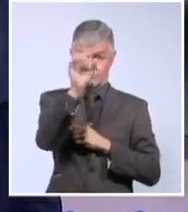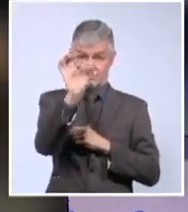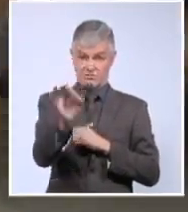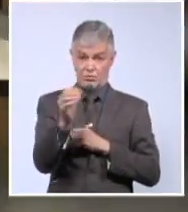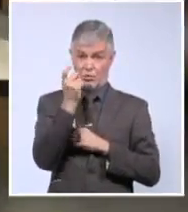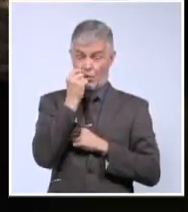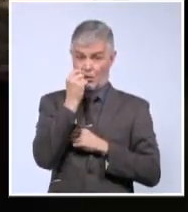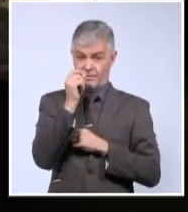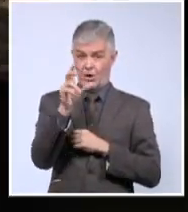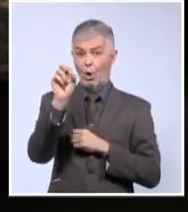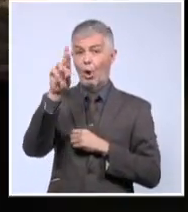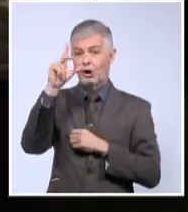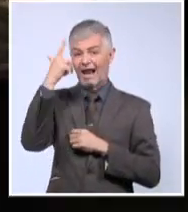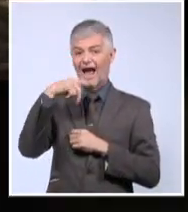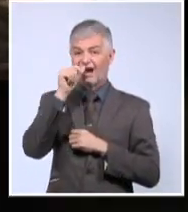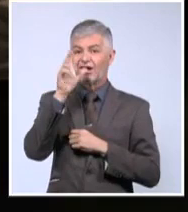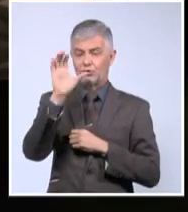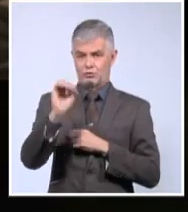Escuchen.